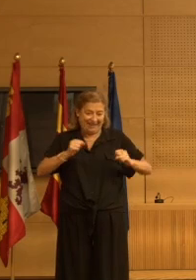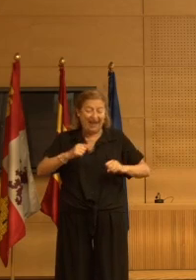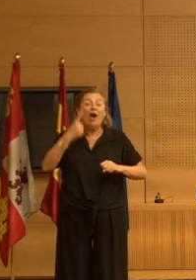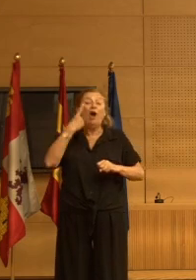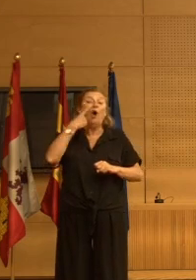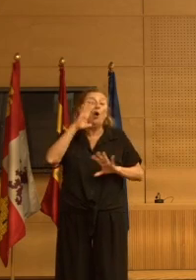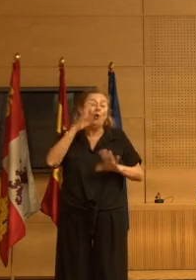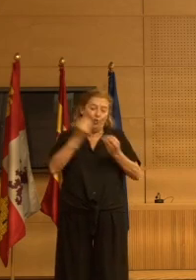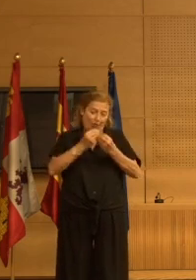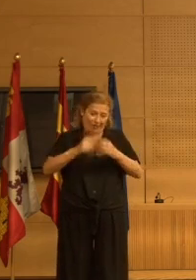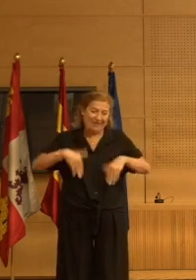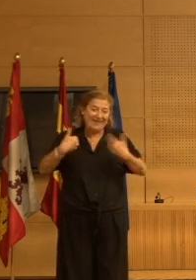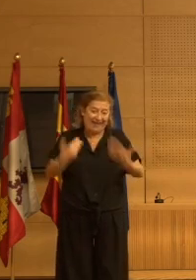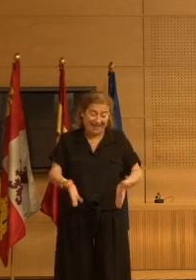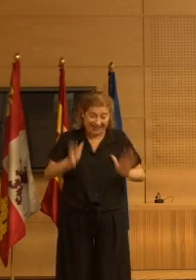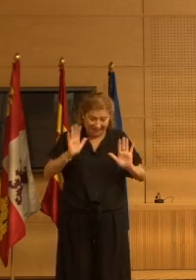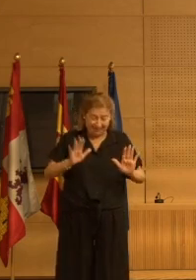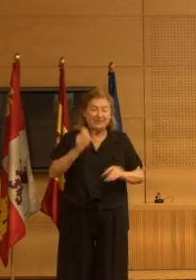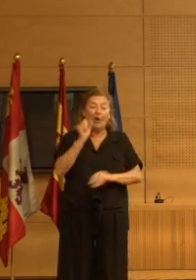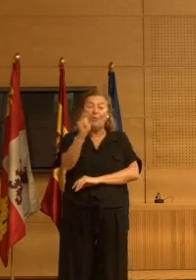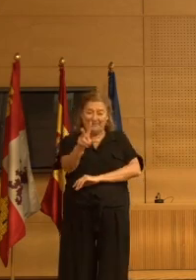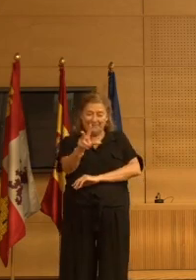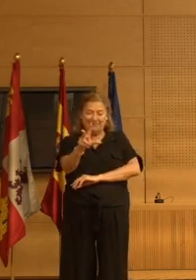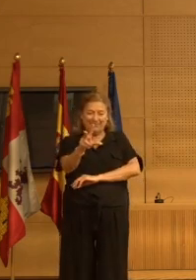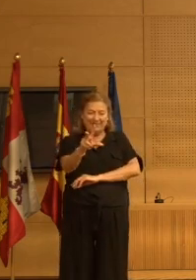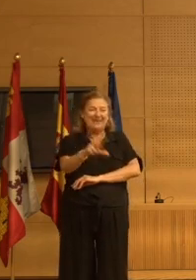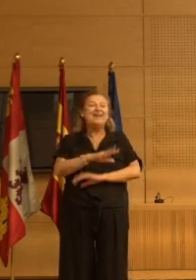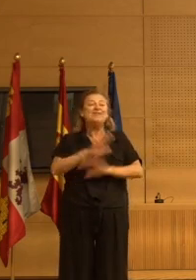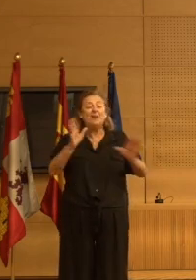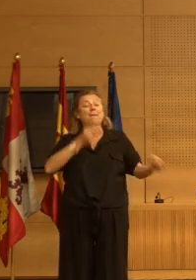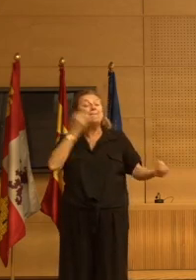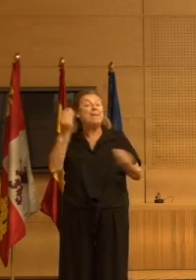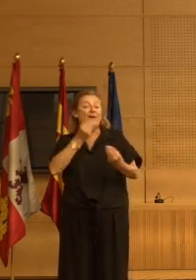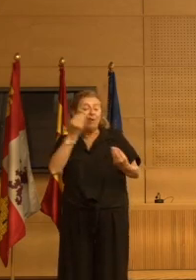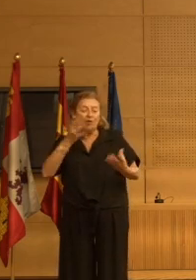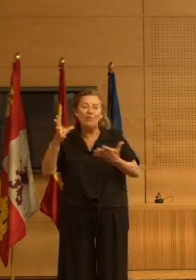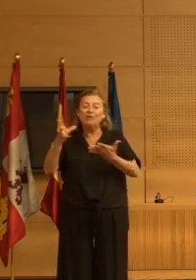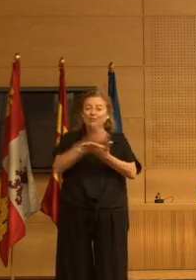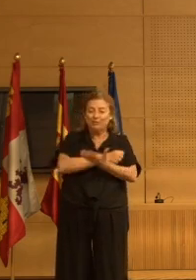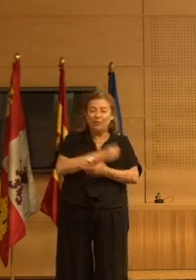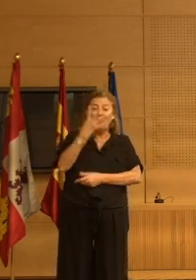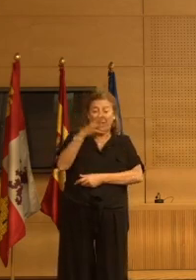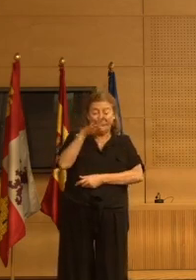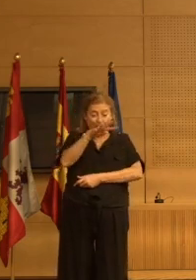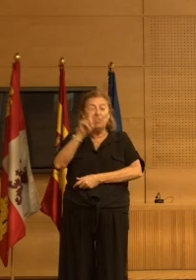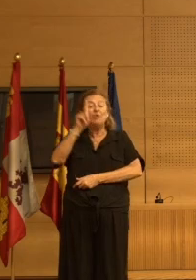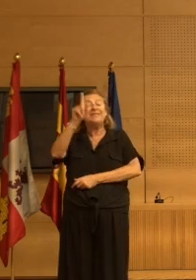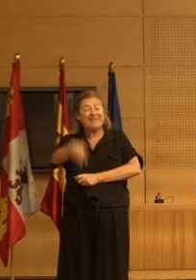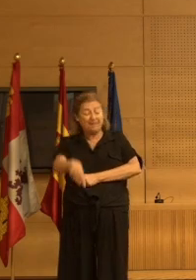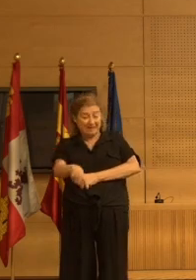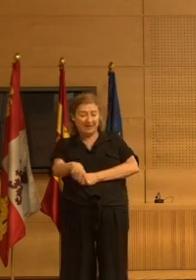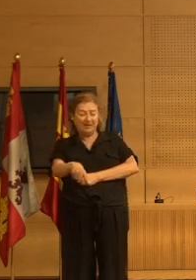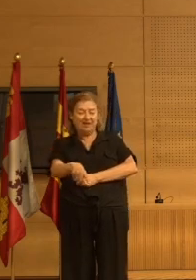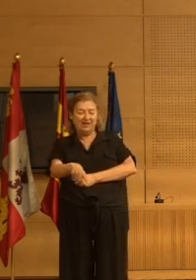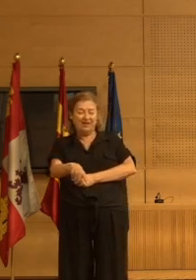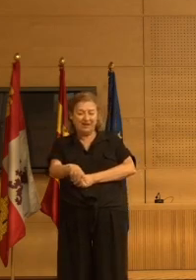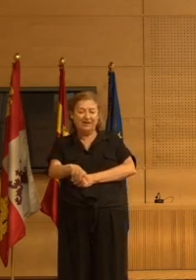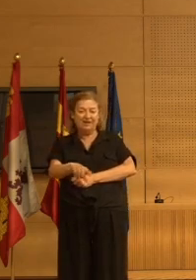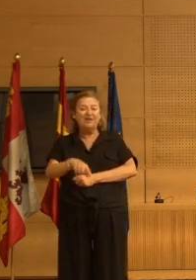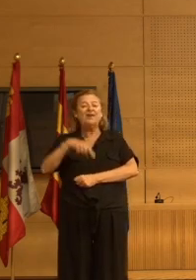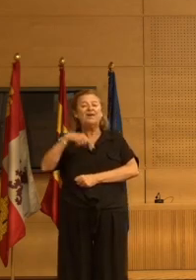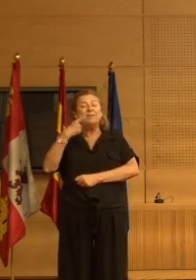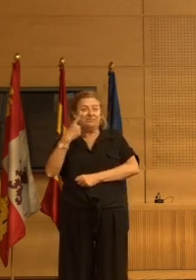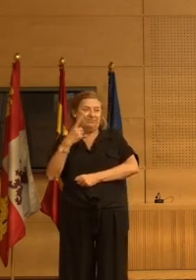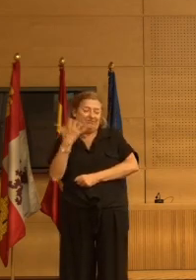caídas ok por tanto mejoría sobre todo en esos 4 dominios pero también también de